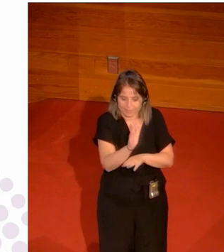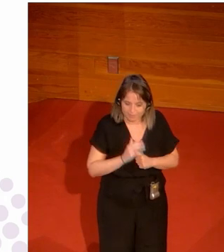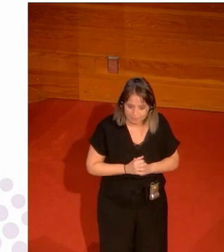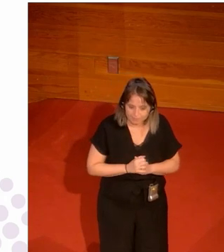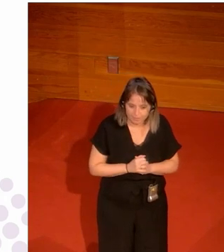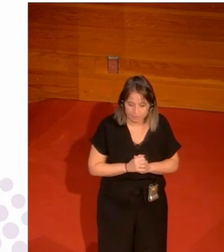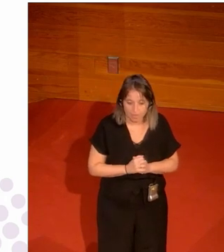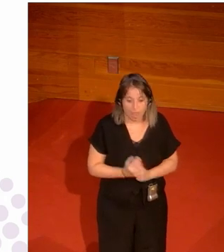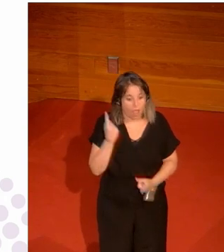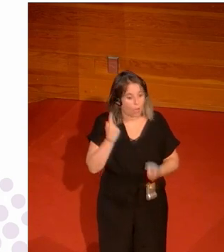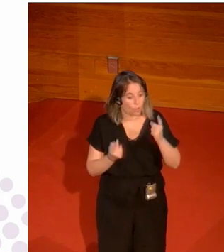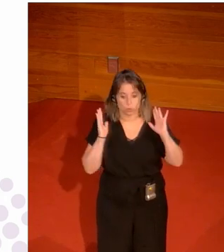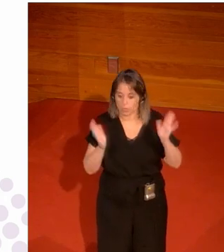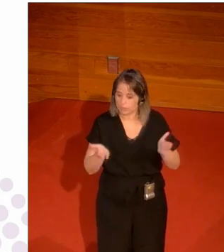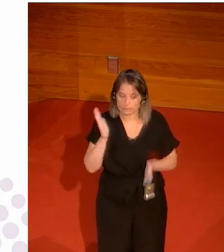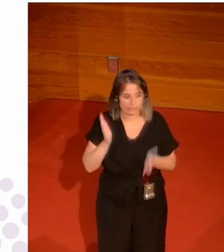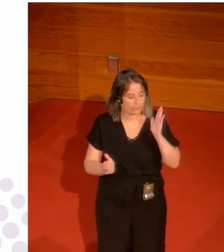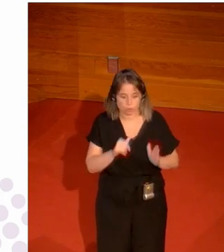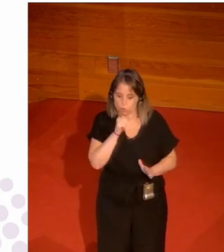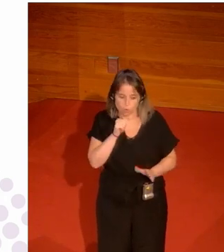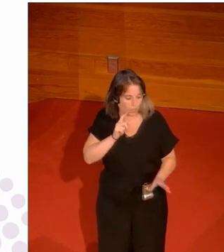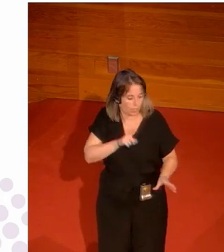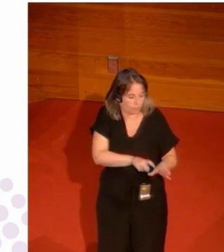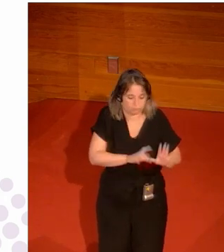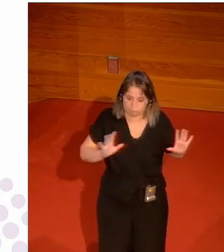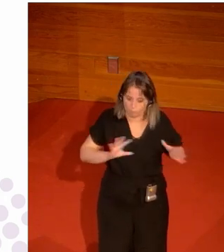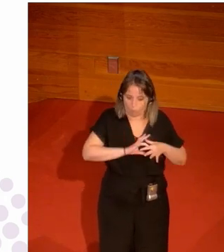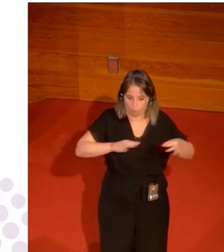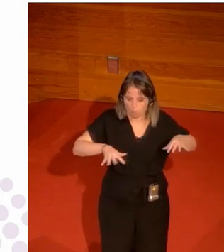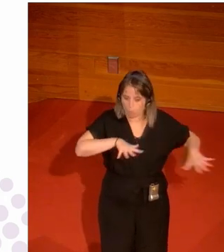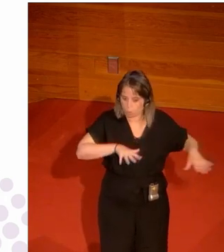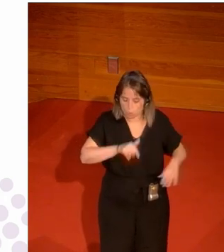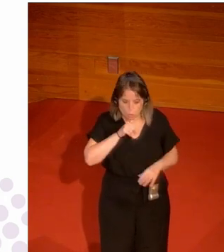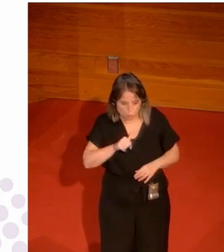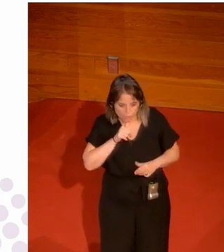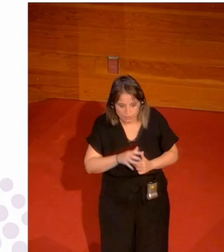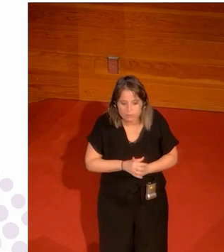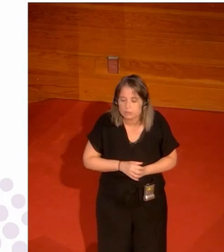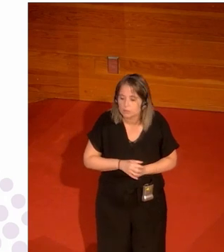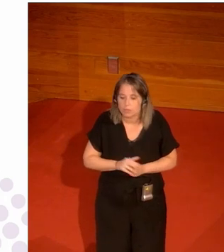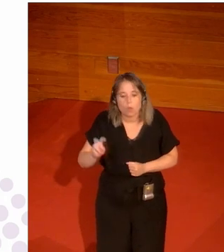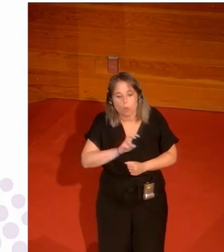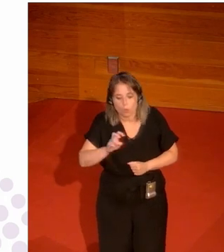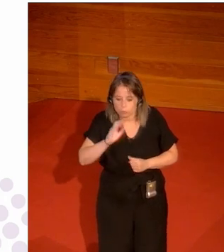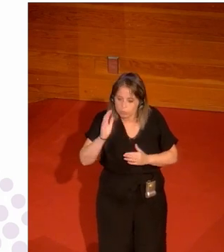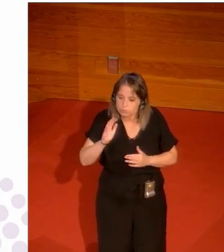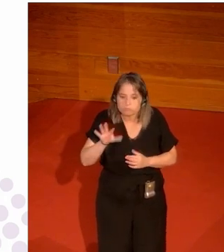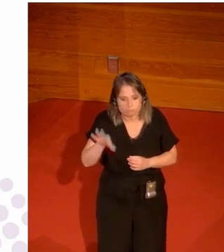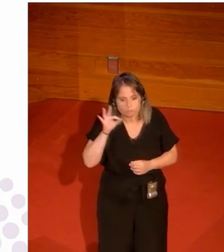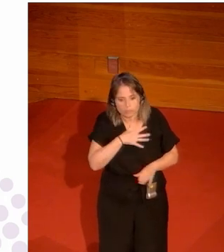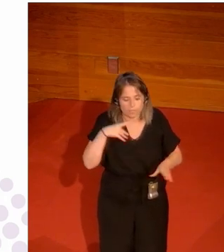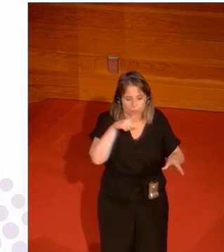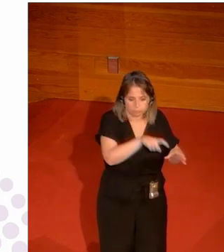algunos atletas que no quieren unirse al movimiento olímpico y hay otros que deciden